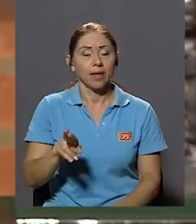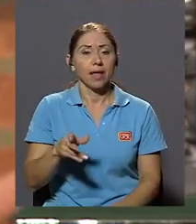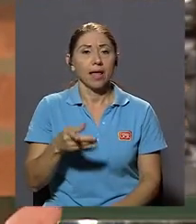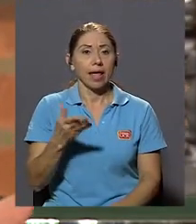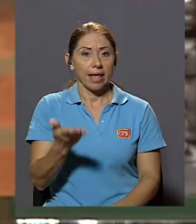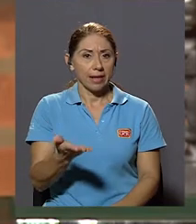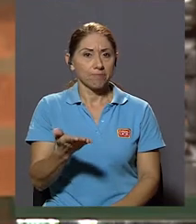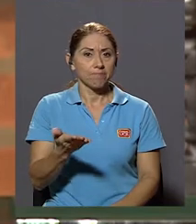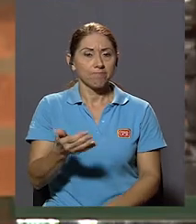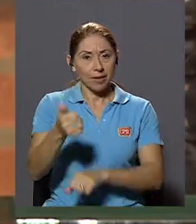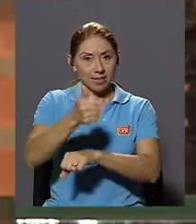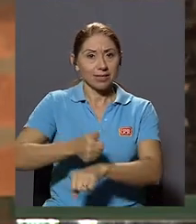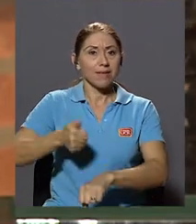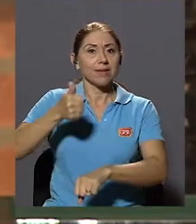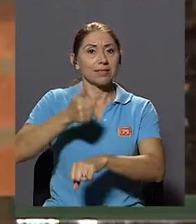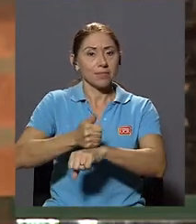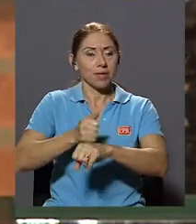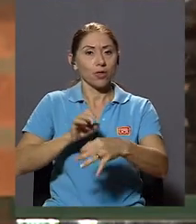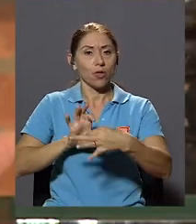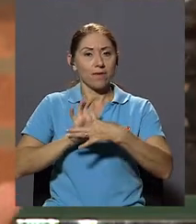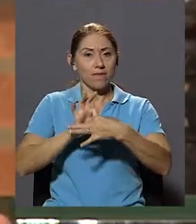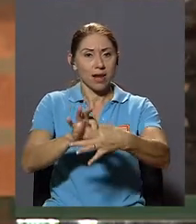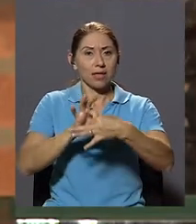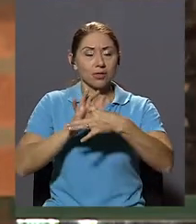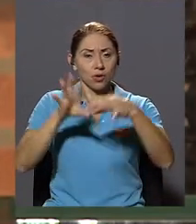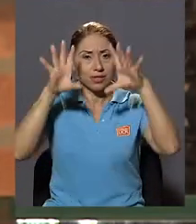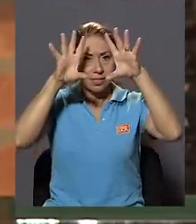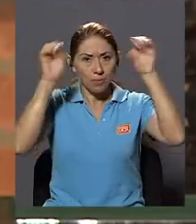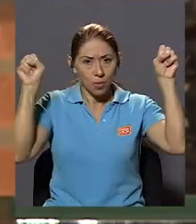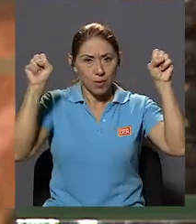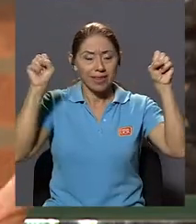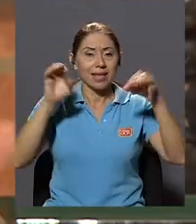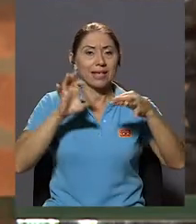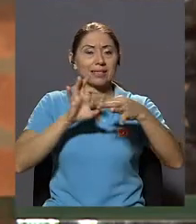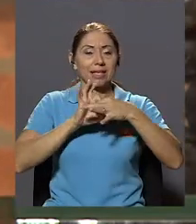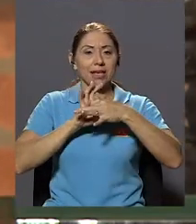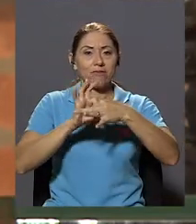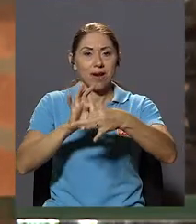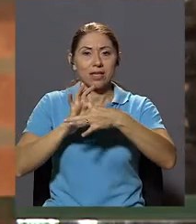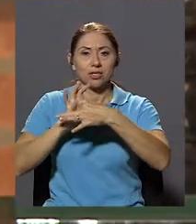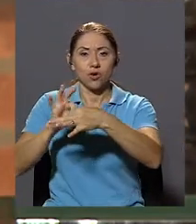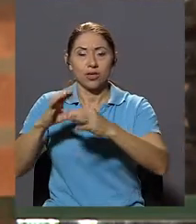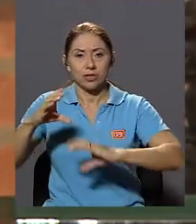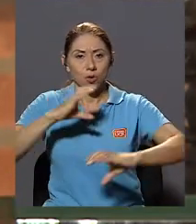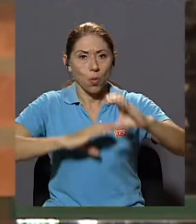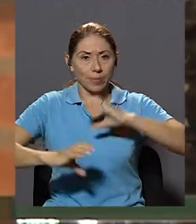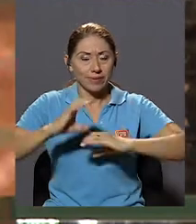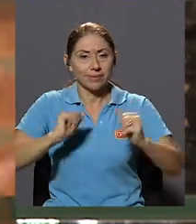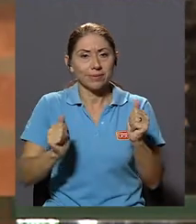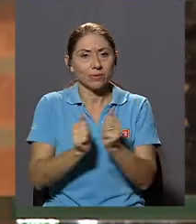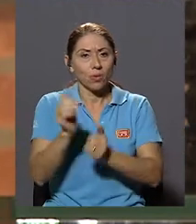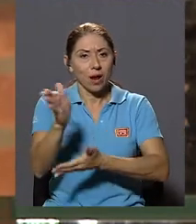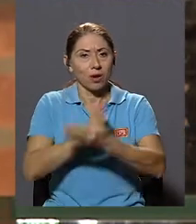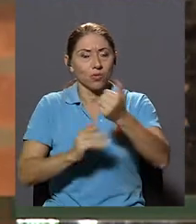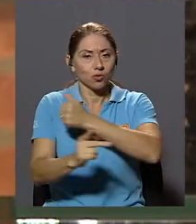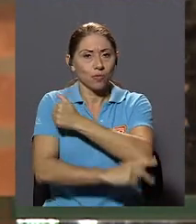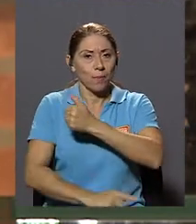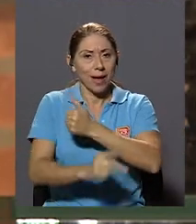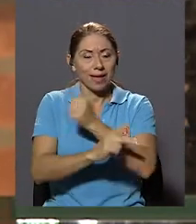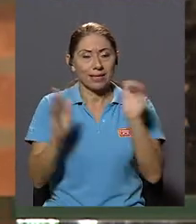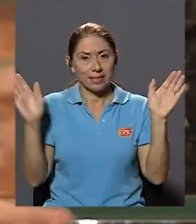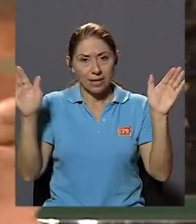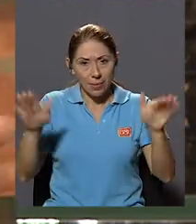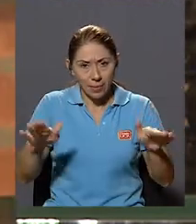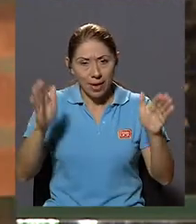Precisamente el establecimiento De relaciones diplomáticas Y relaciones comerciales Con algunos países